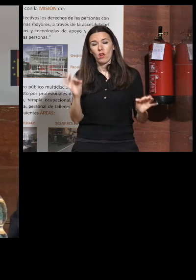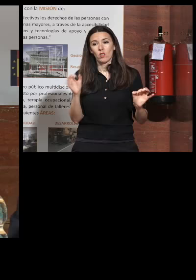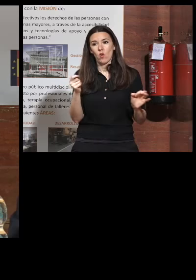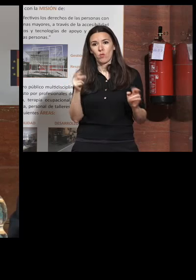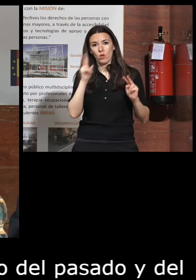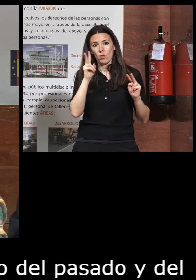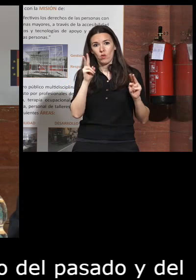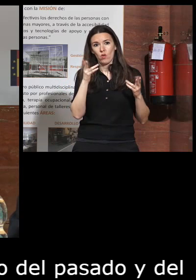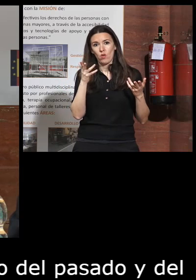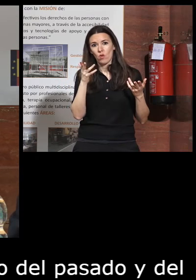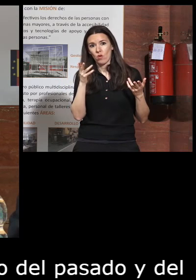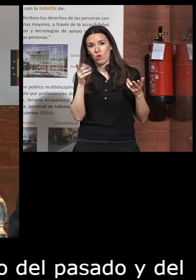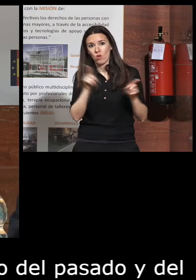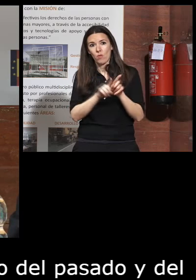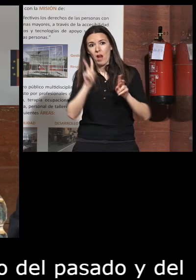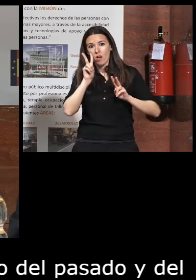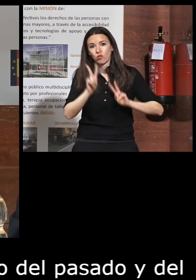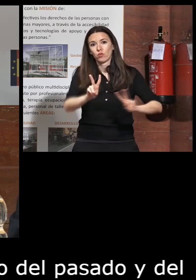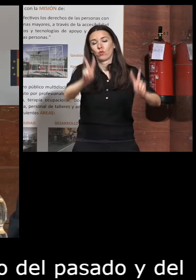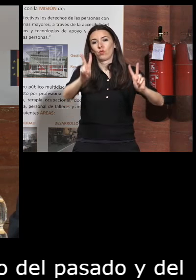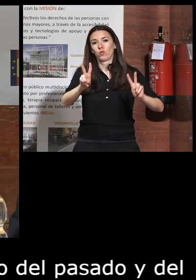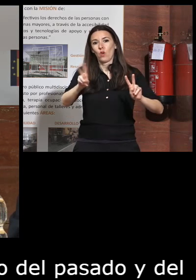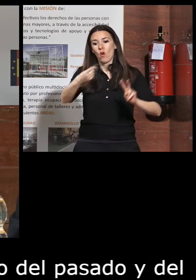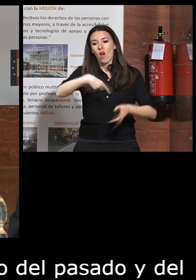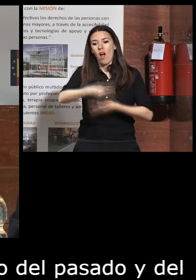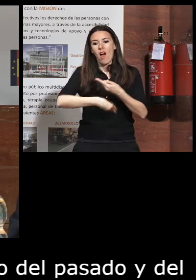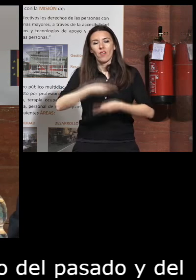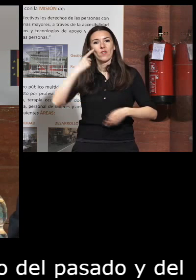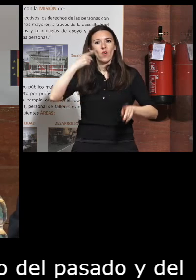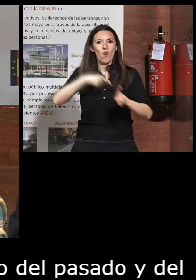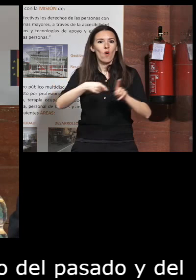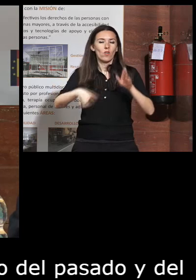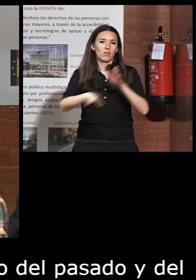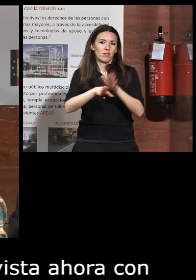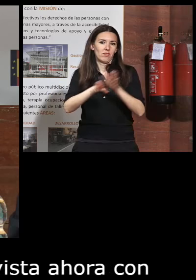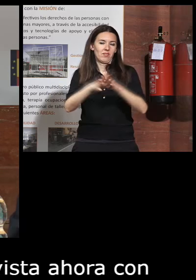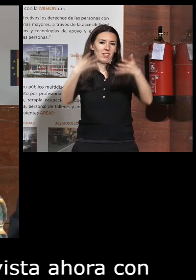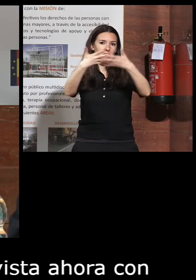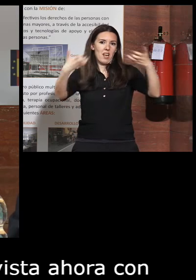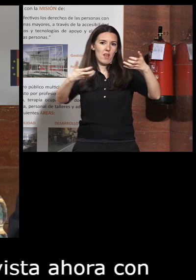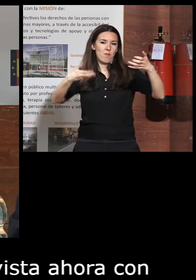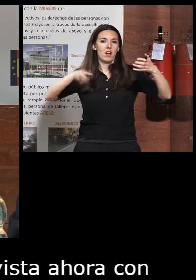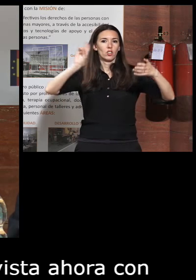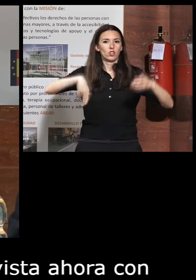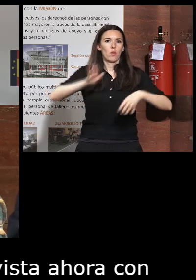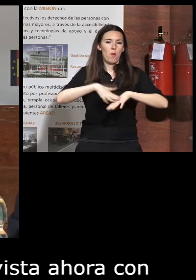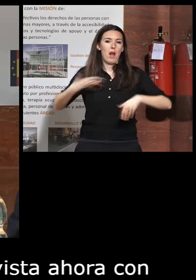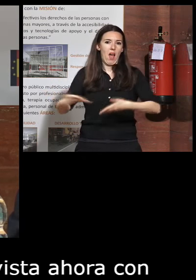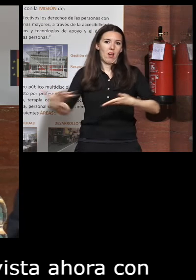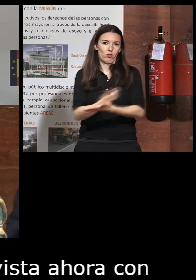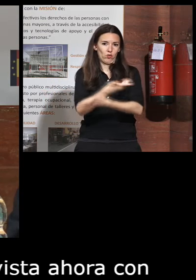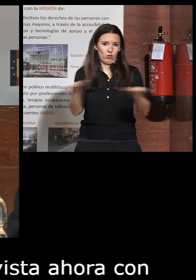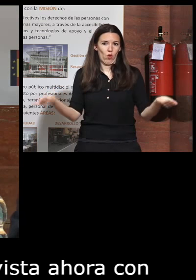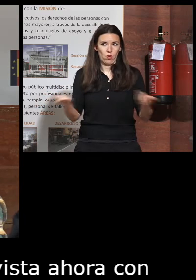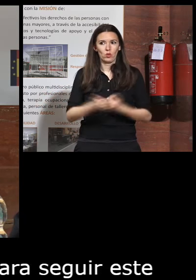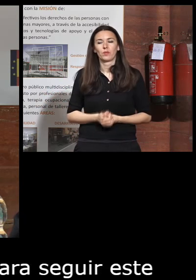vista ahora con cara al futuro que estamos haciendo para seguir este lema somos para todos pues